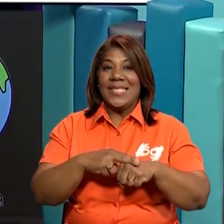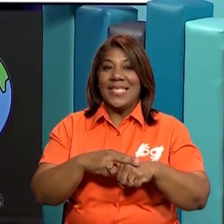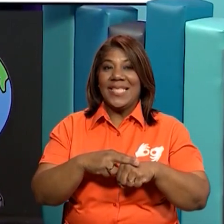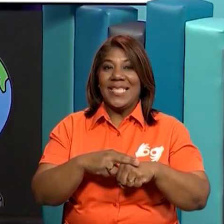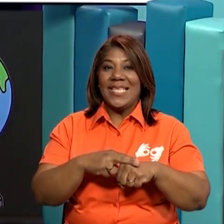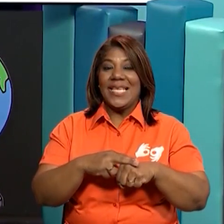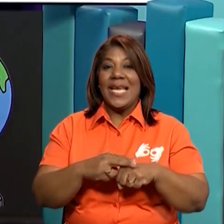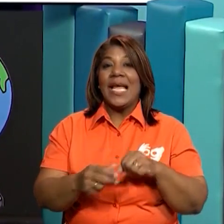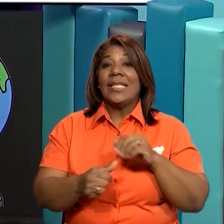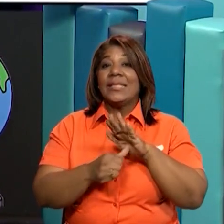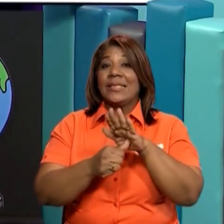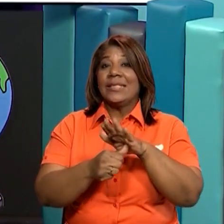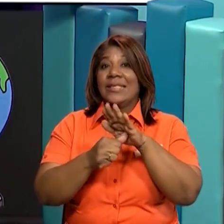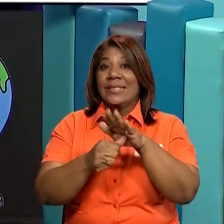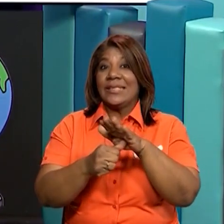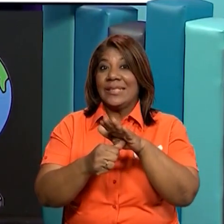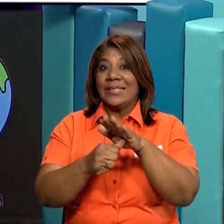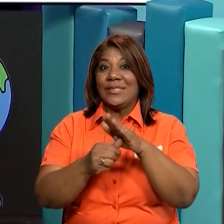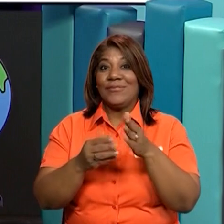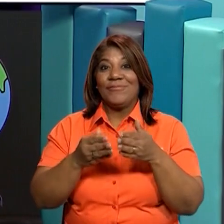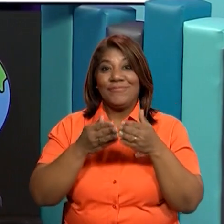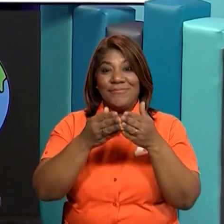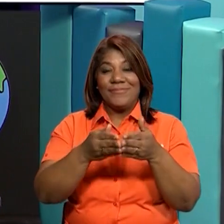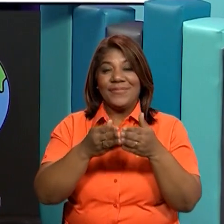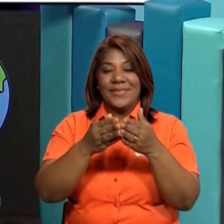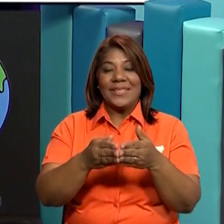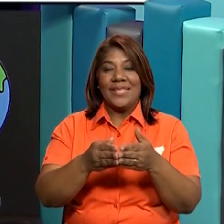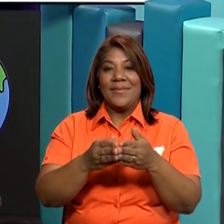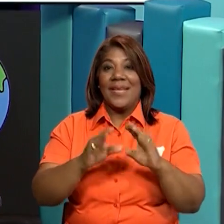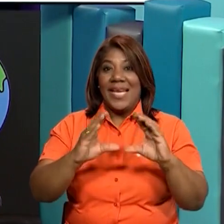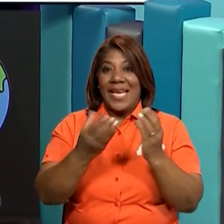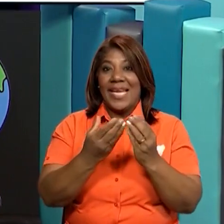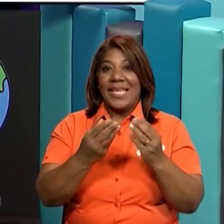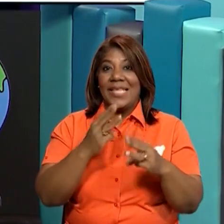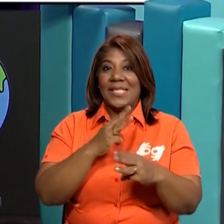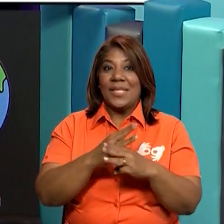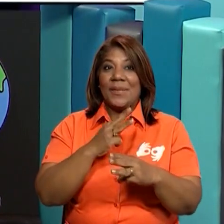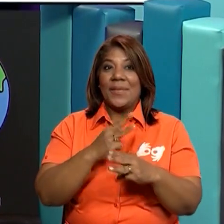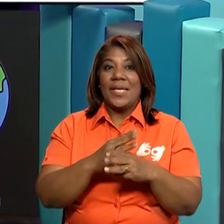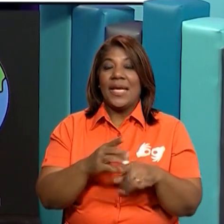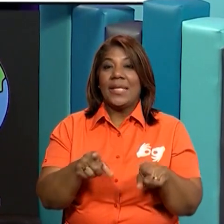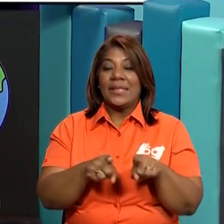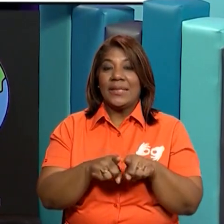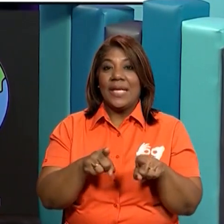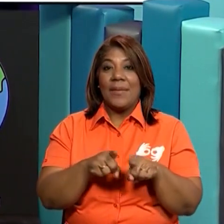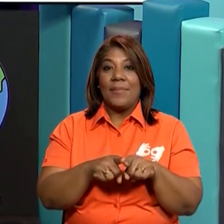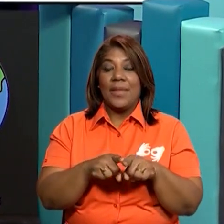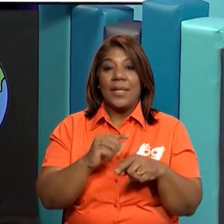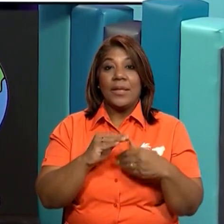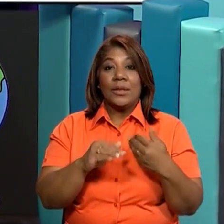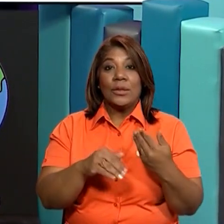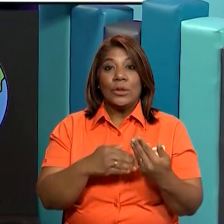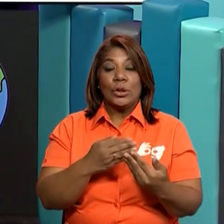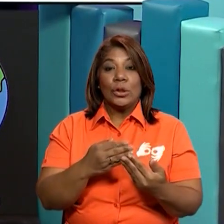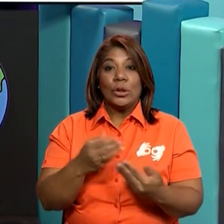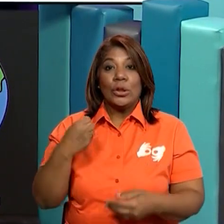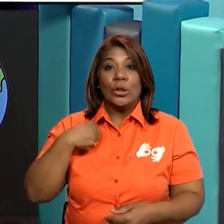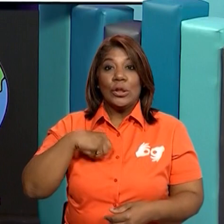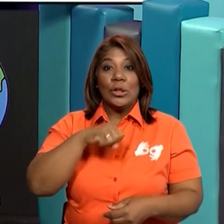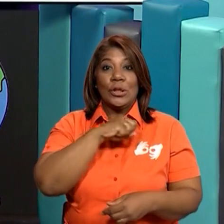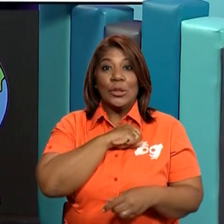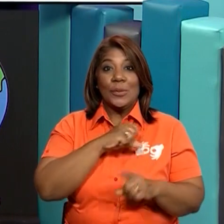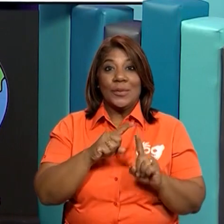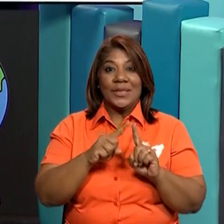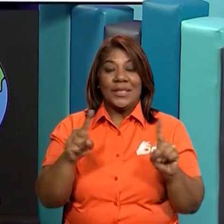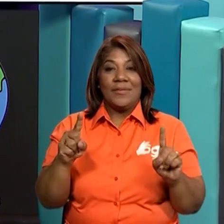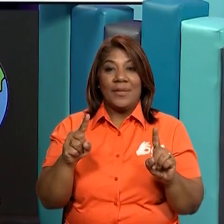largo de las clases de primaria. Y es un momento también muy especial para recordar que todos somos diferentes. Y en